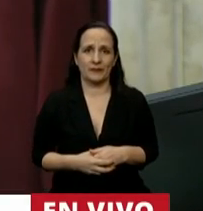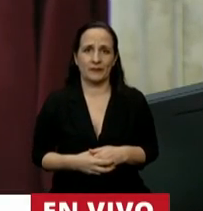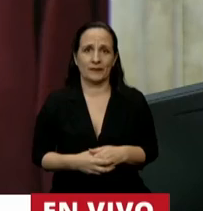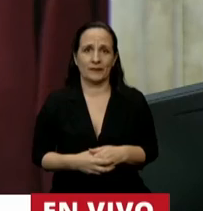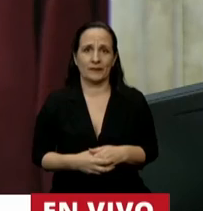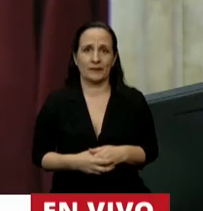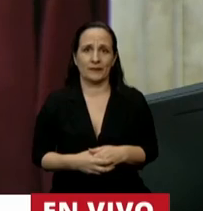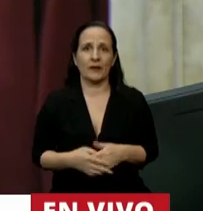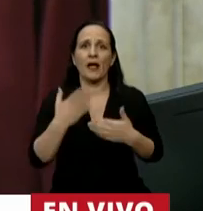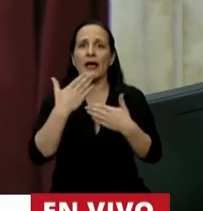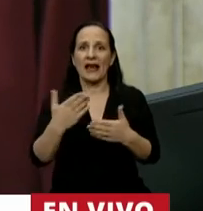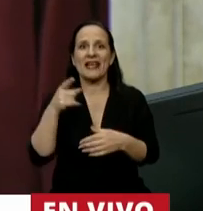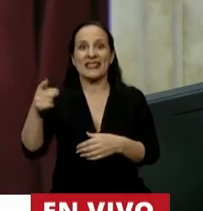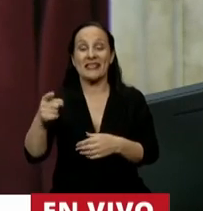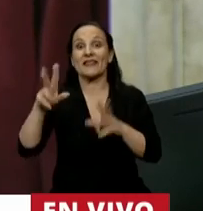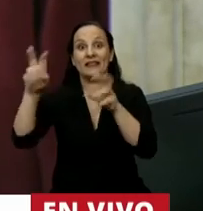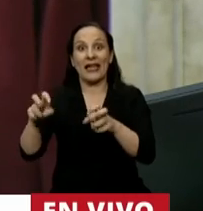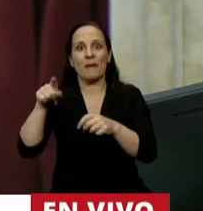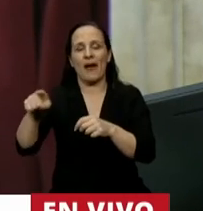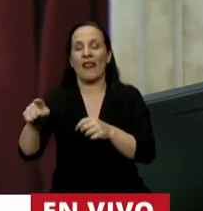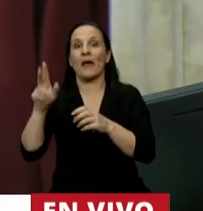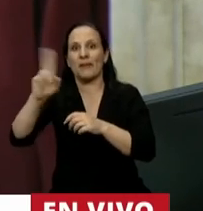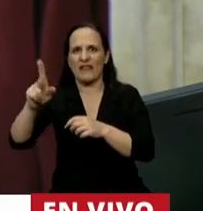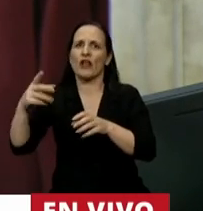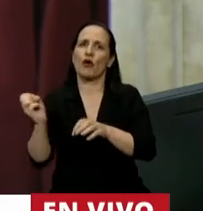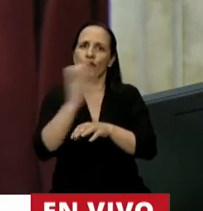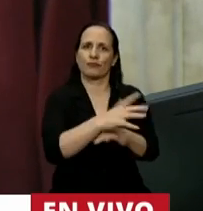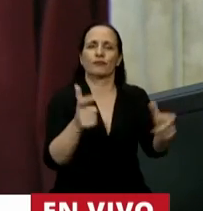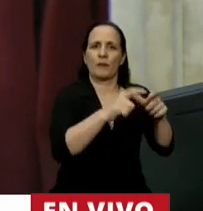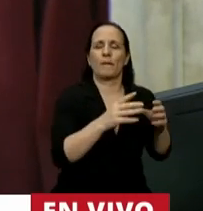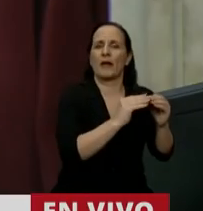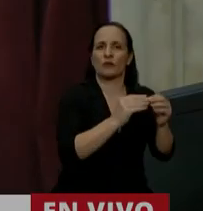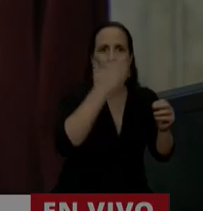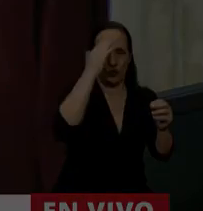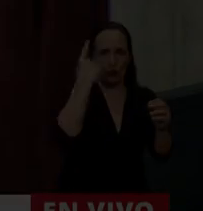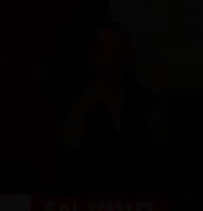será girada a la Comisión de Asuntos Constitucionales para su consideración. Gracias.